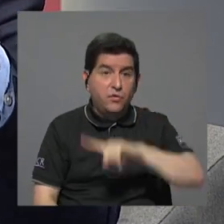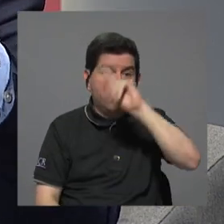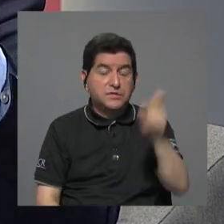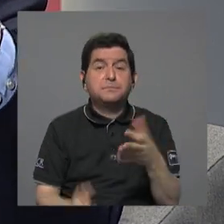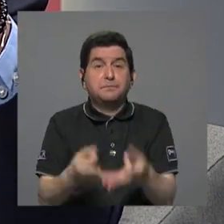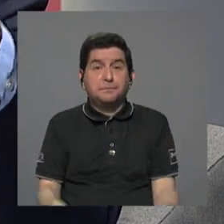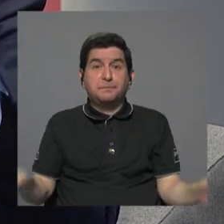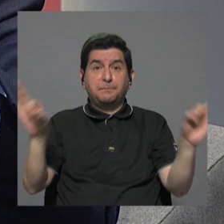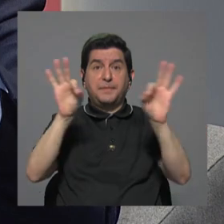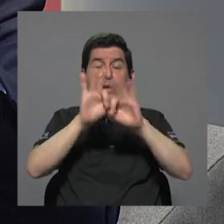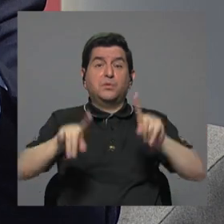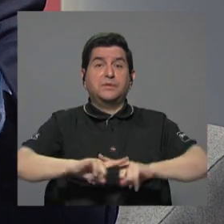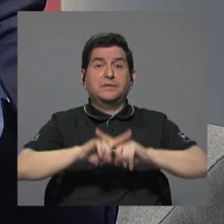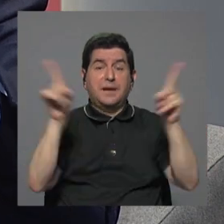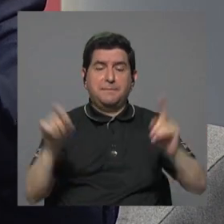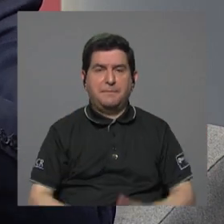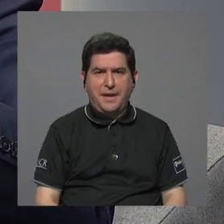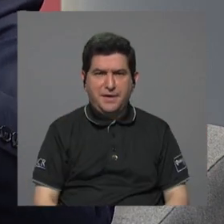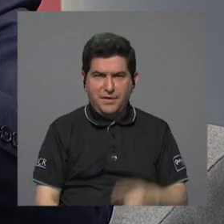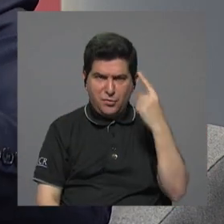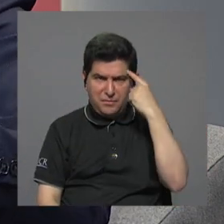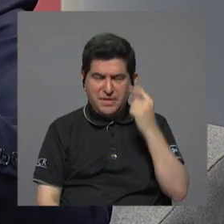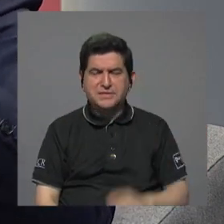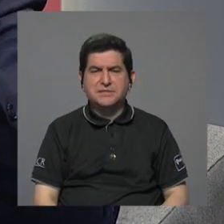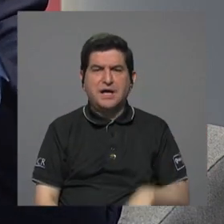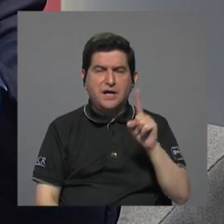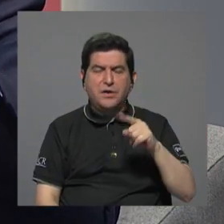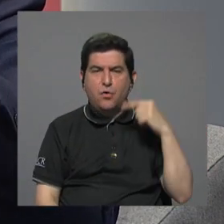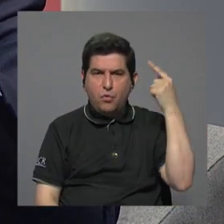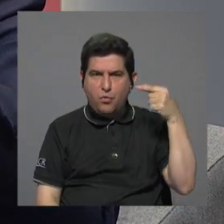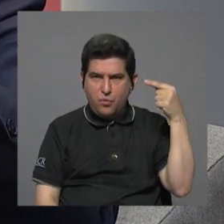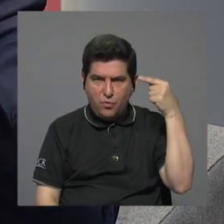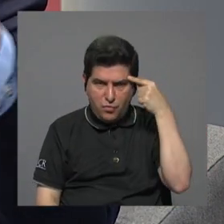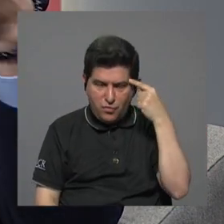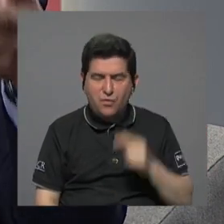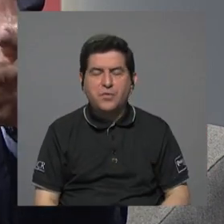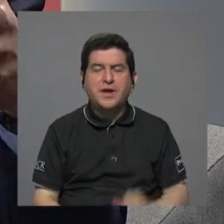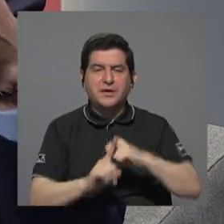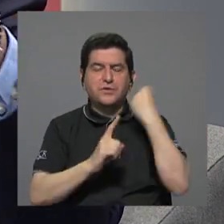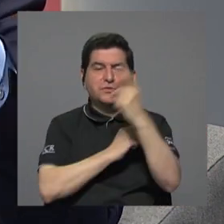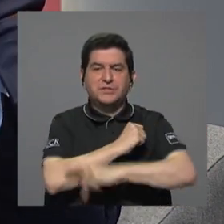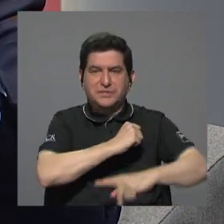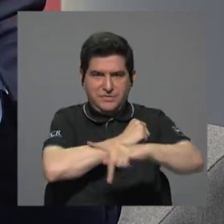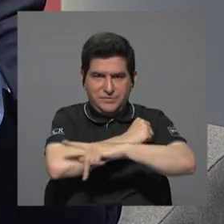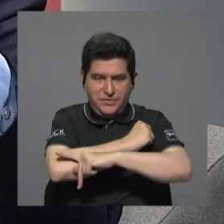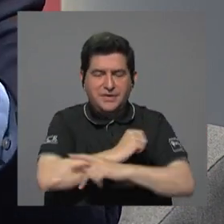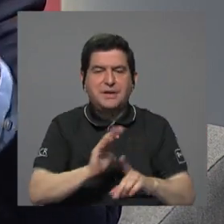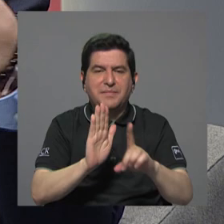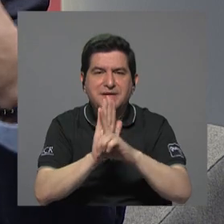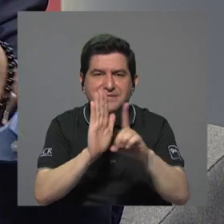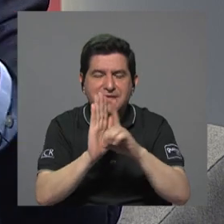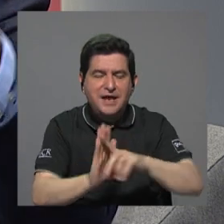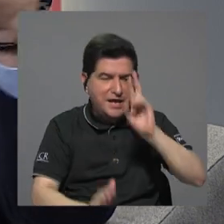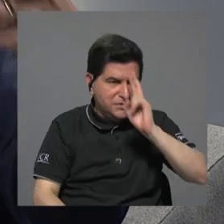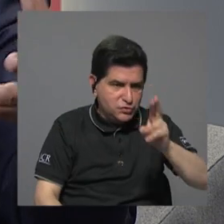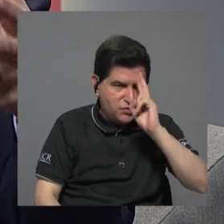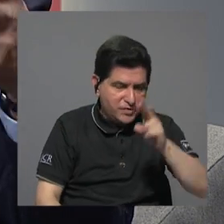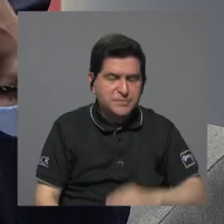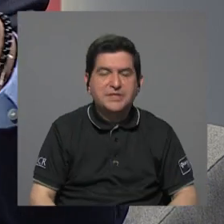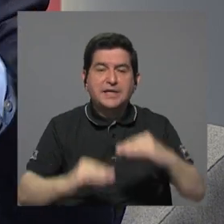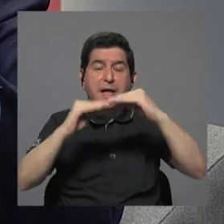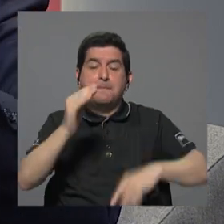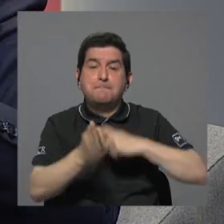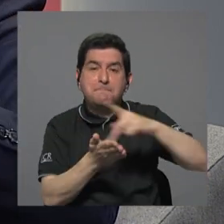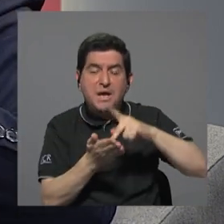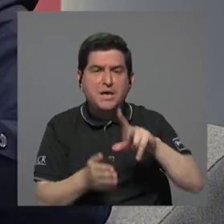importante sin embargo si partimos que vivimos en un estado de derecho donde se deben de respetar los salarios mínimos donde se deben de respetar las condiciones laborales mínimas